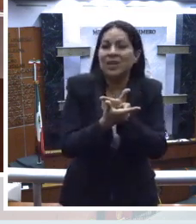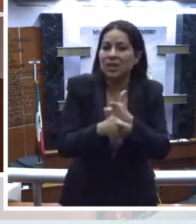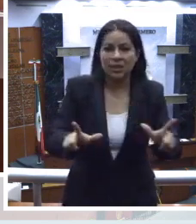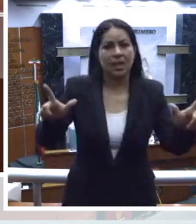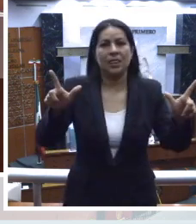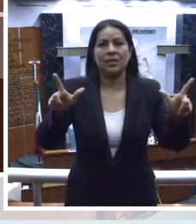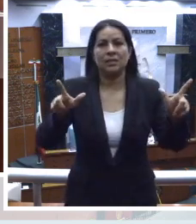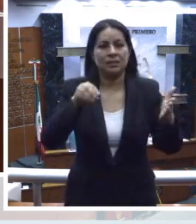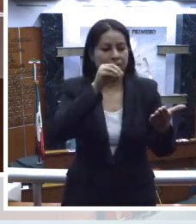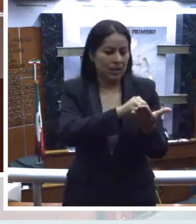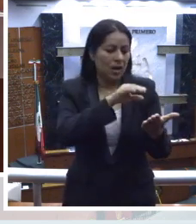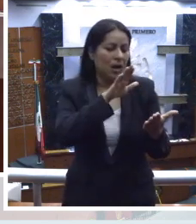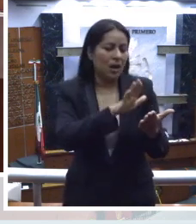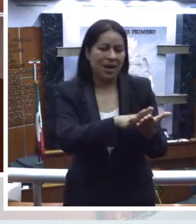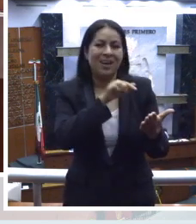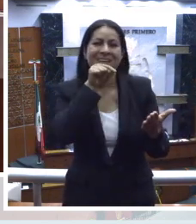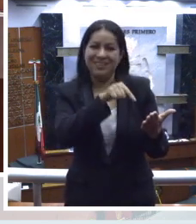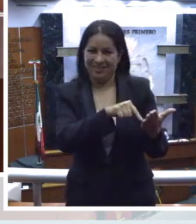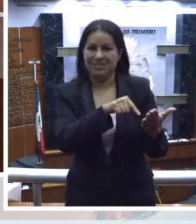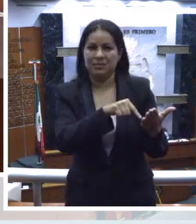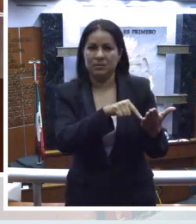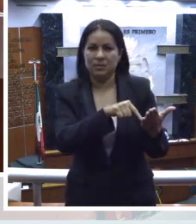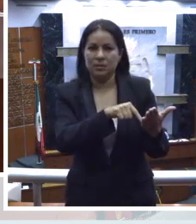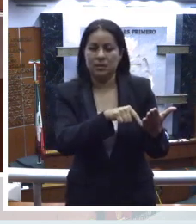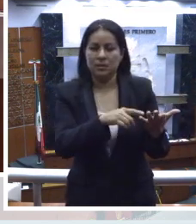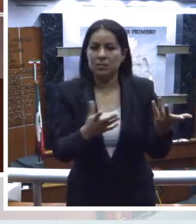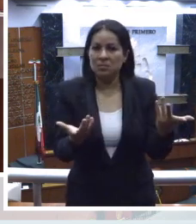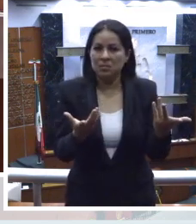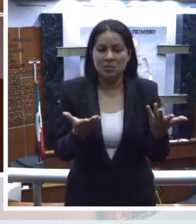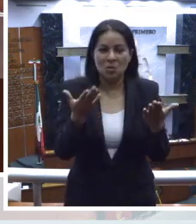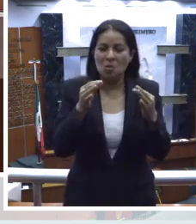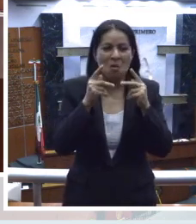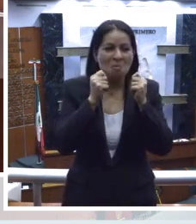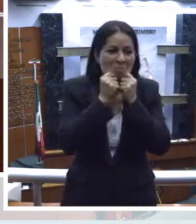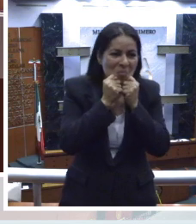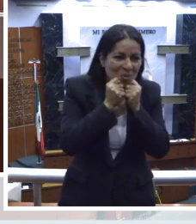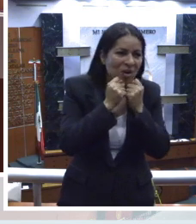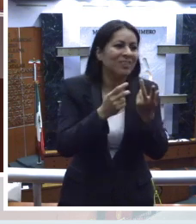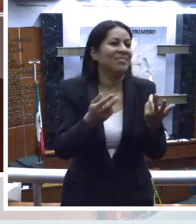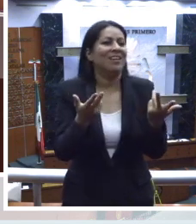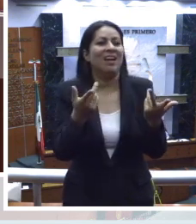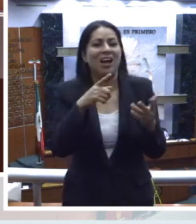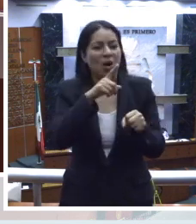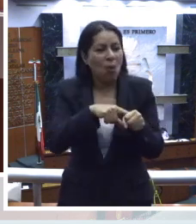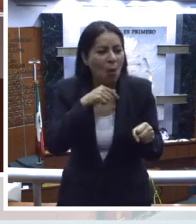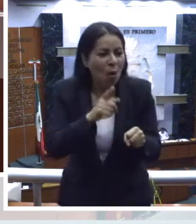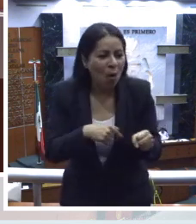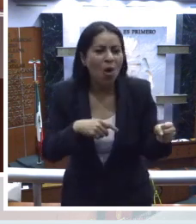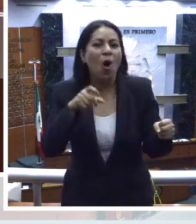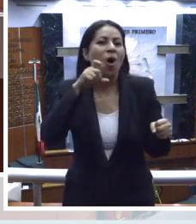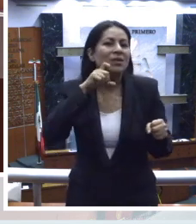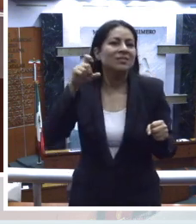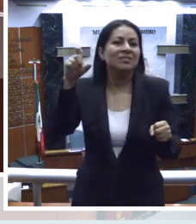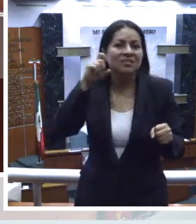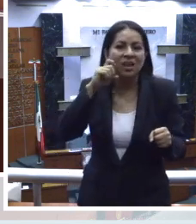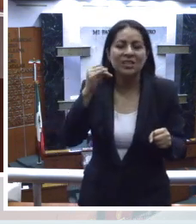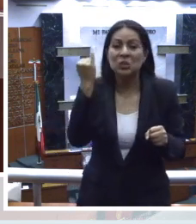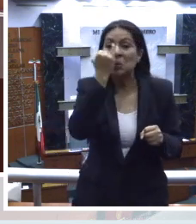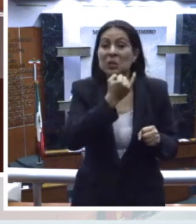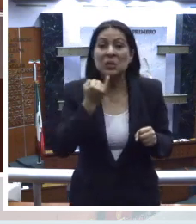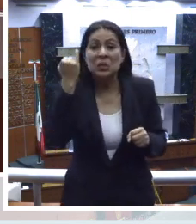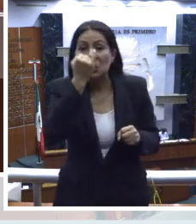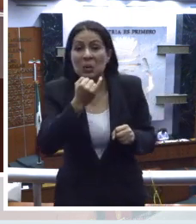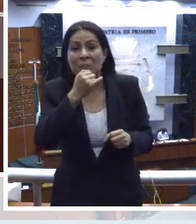proclamados en la Declaración, sin distinción alguna de raza, color, sexo, idioma,